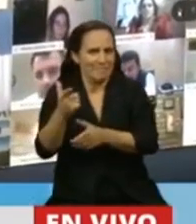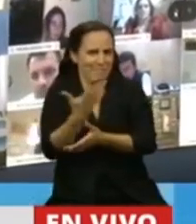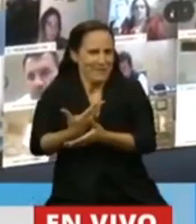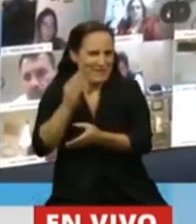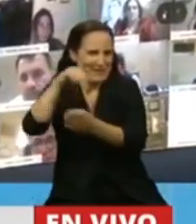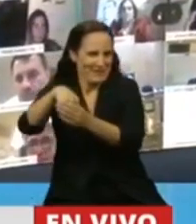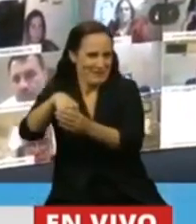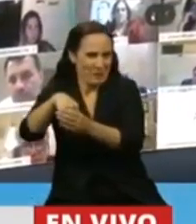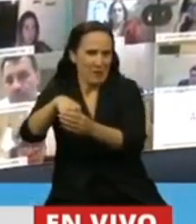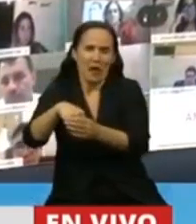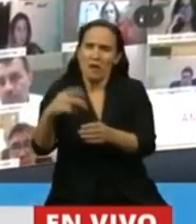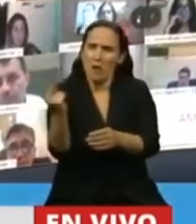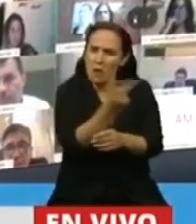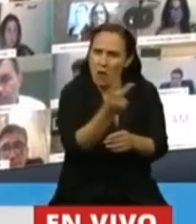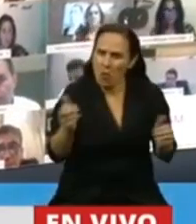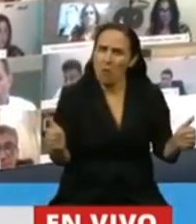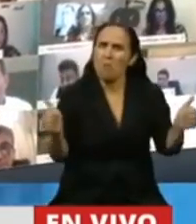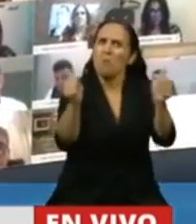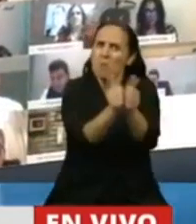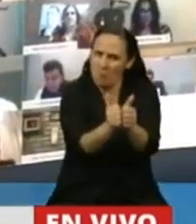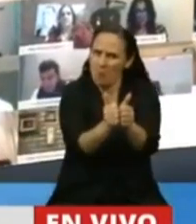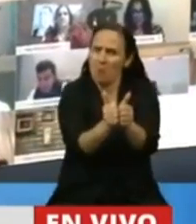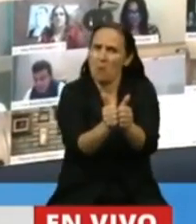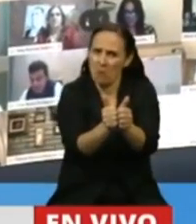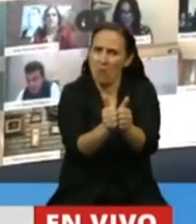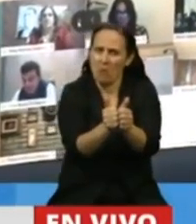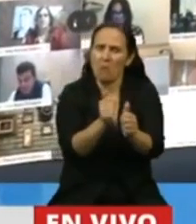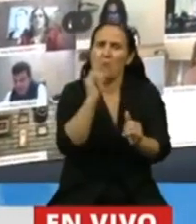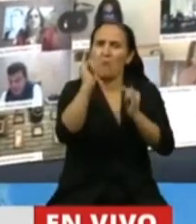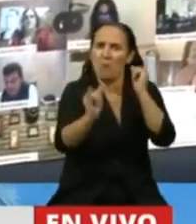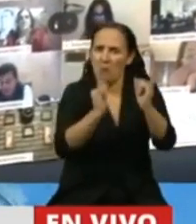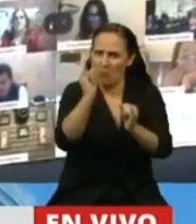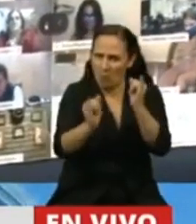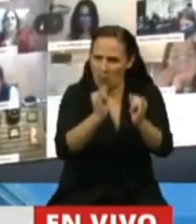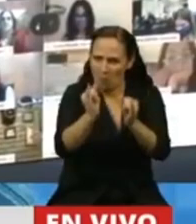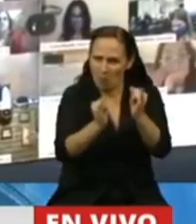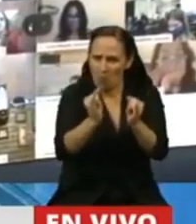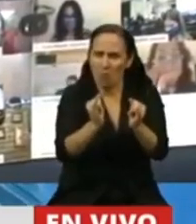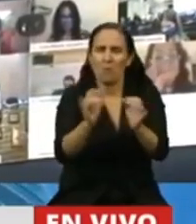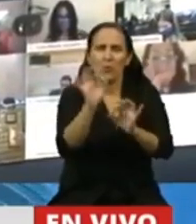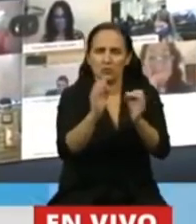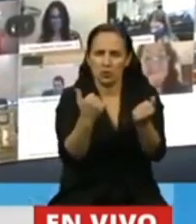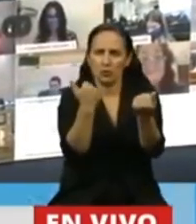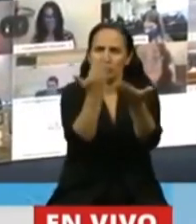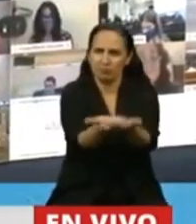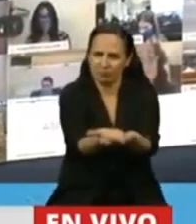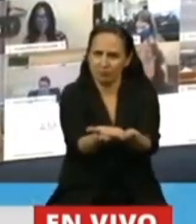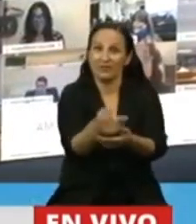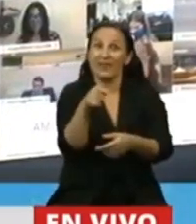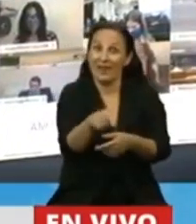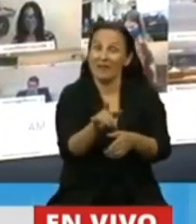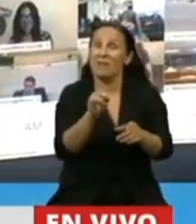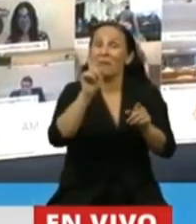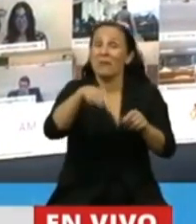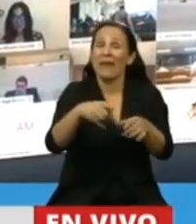presentado, son los que han sido miembros informantes del proyecto. Eso también es consenso.